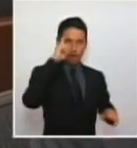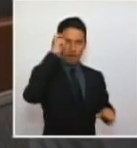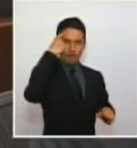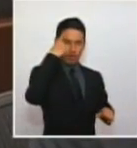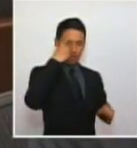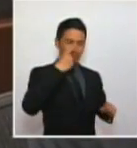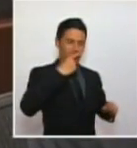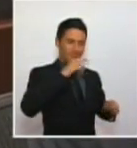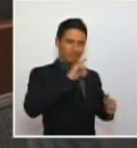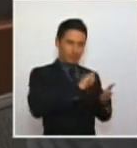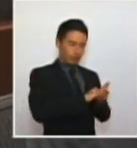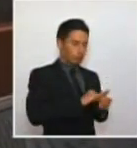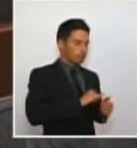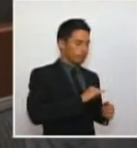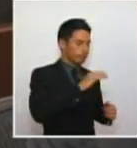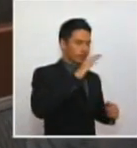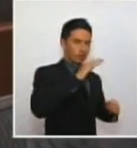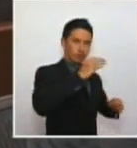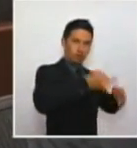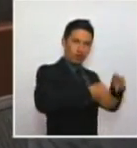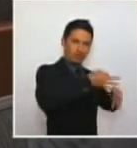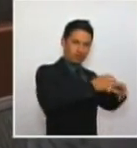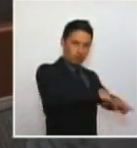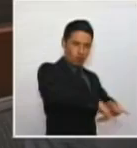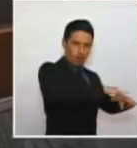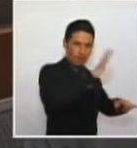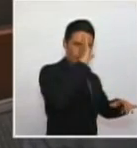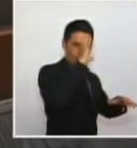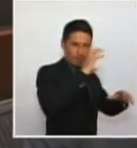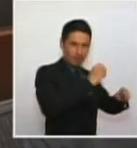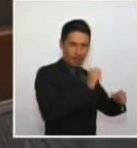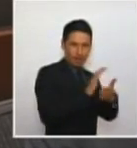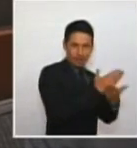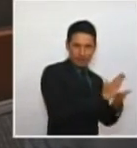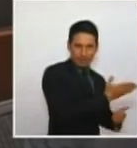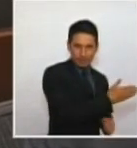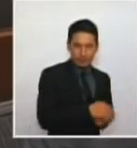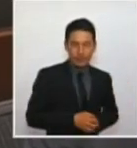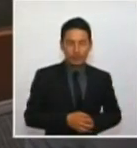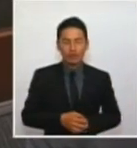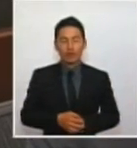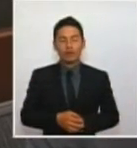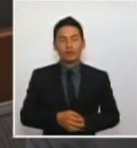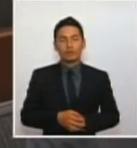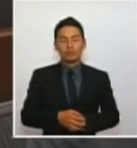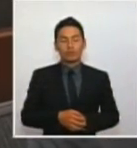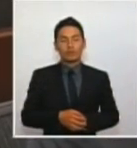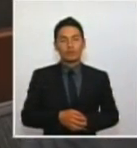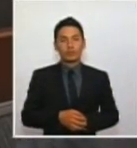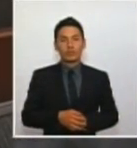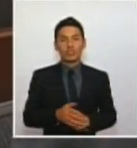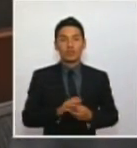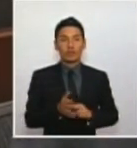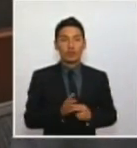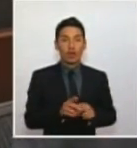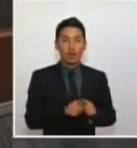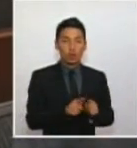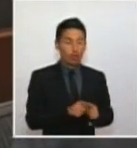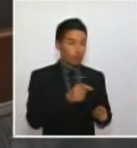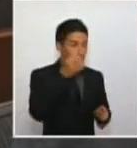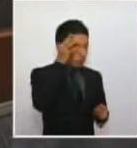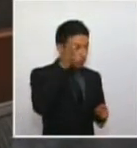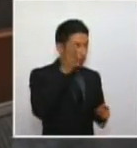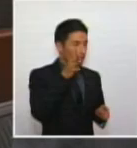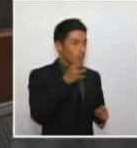comprometidos con ello. Lo importante es que no sea un fuero militar que sea inocuo, es decir, que nos